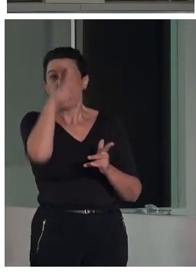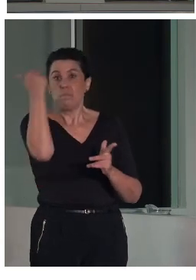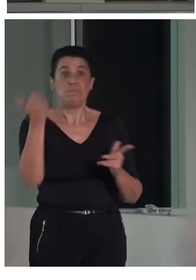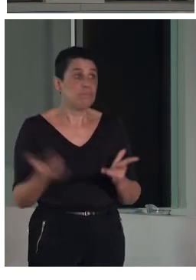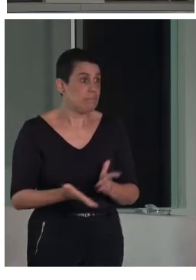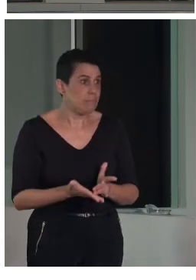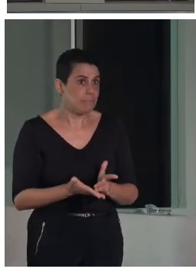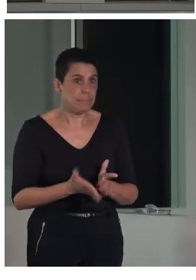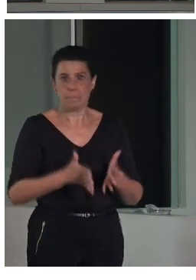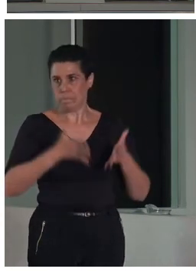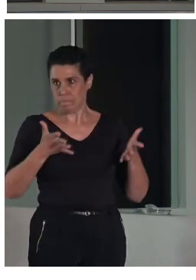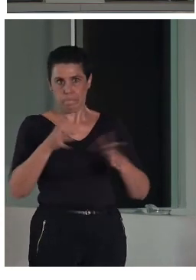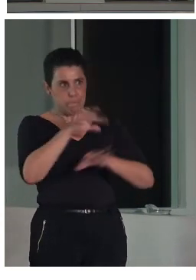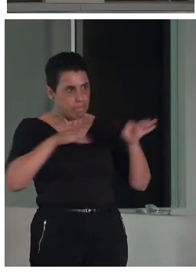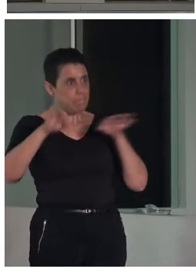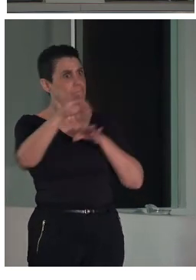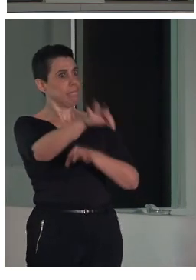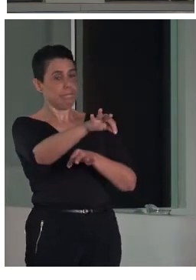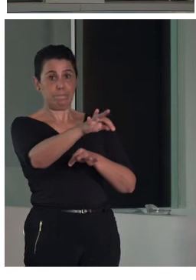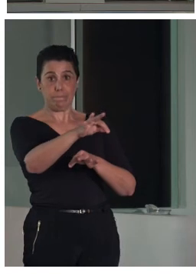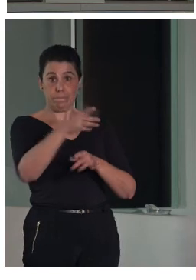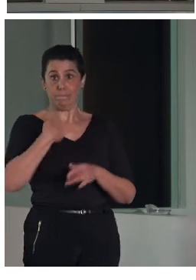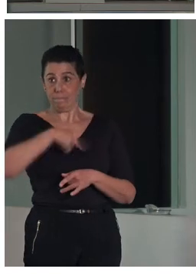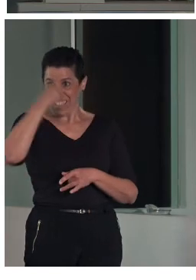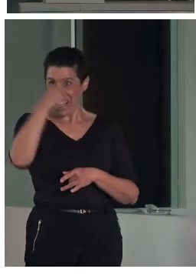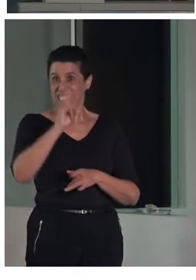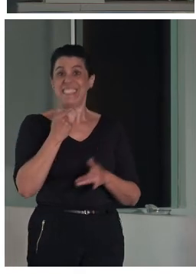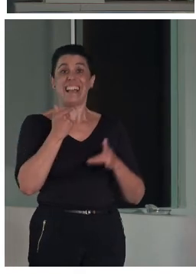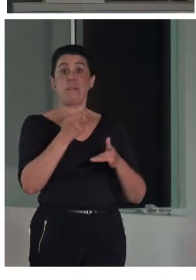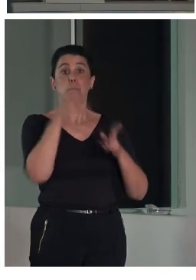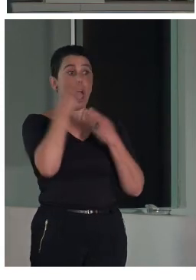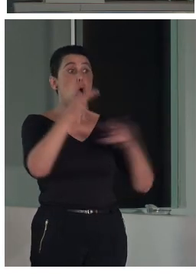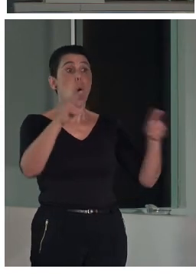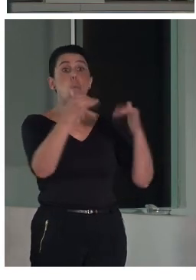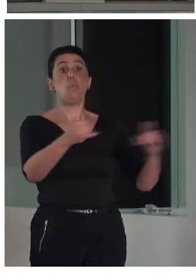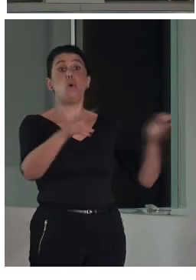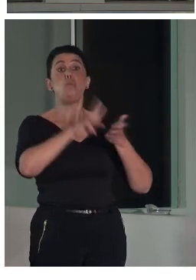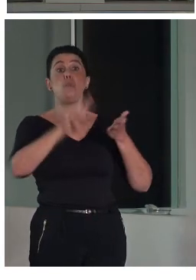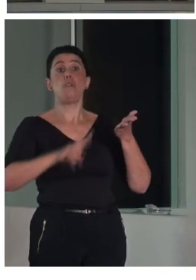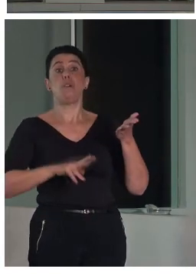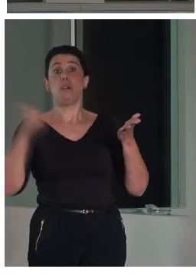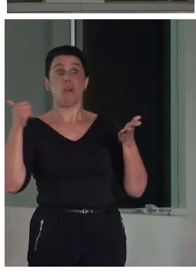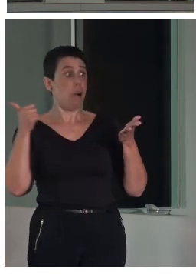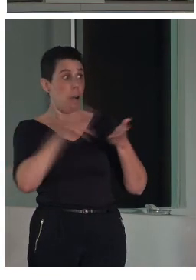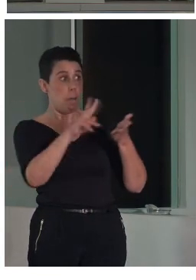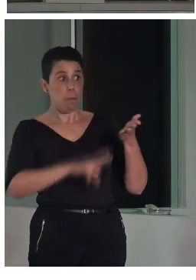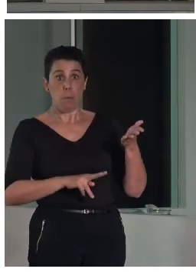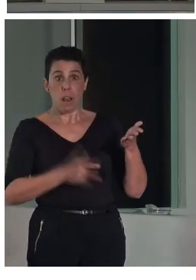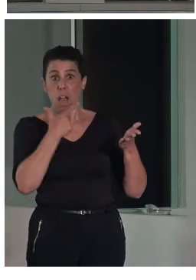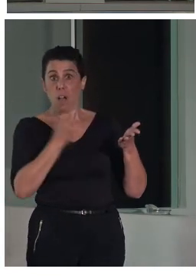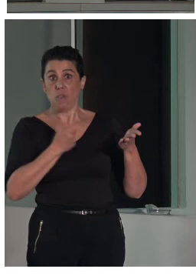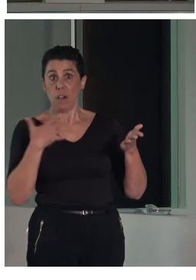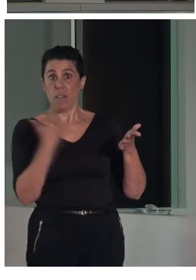perspectiva de que el público que nos va a leer estos textos no es un público que tenga una agilidad